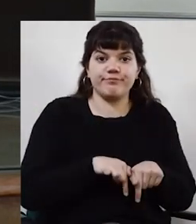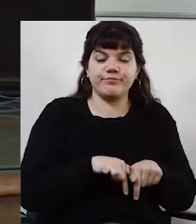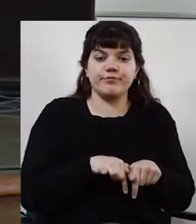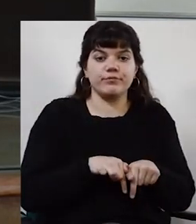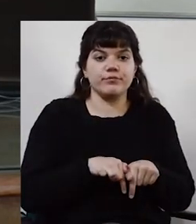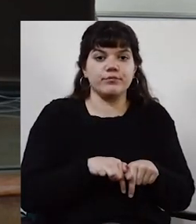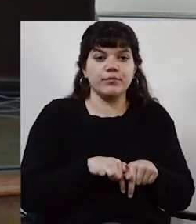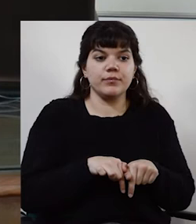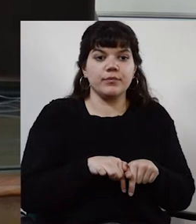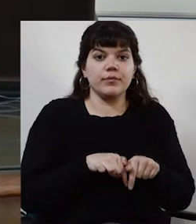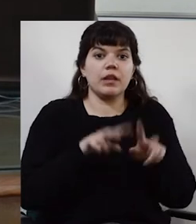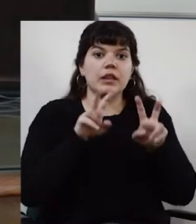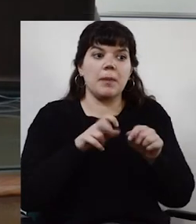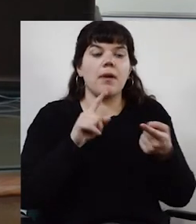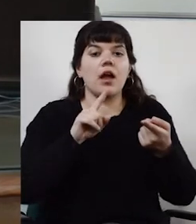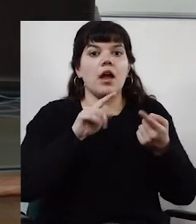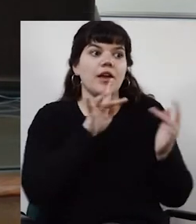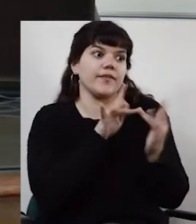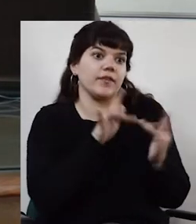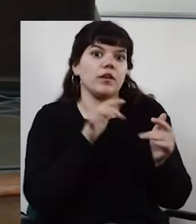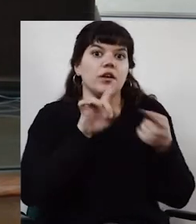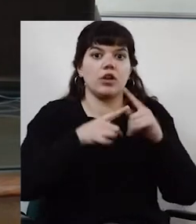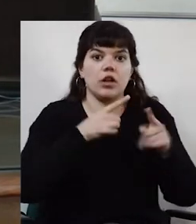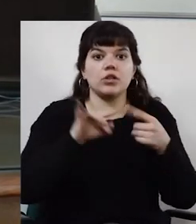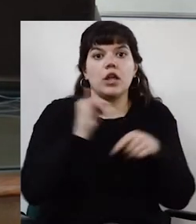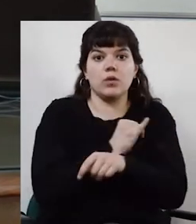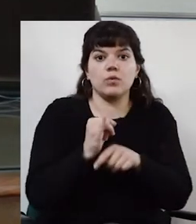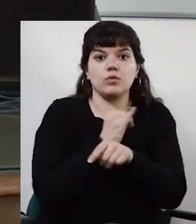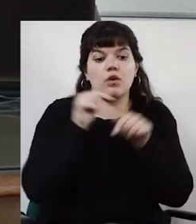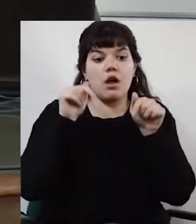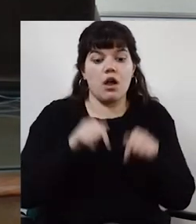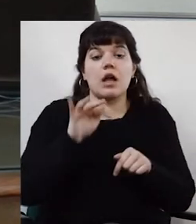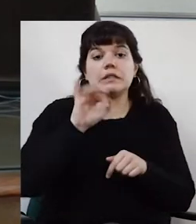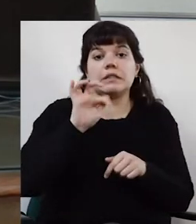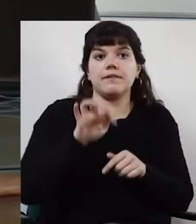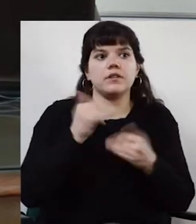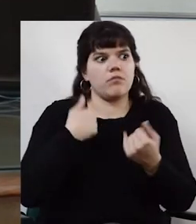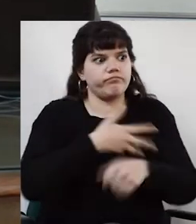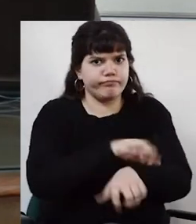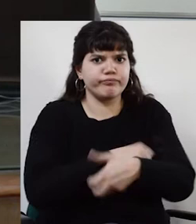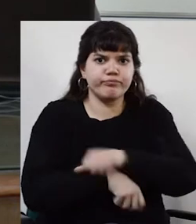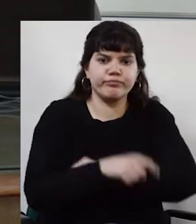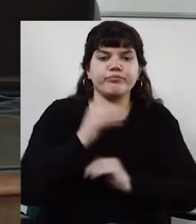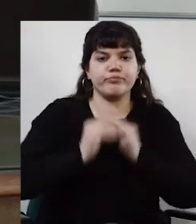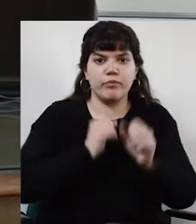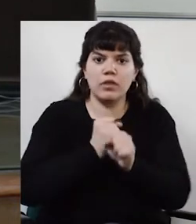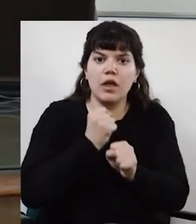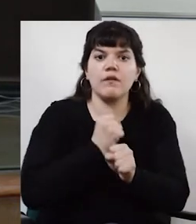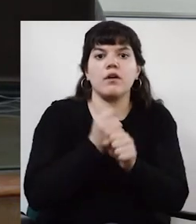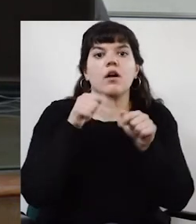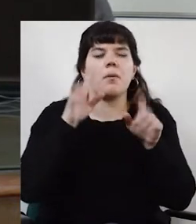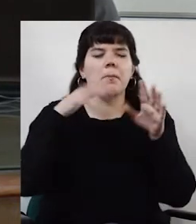en relación a los vínculos institucionales, el ISEF viene realizando un esfuerzo en relación a